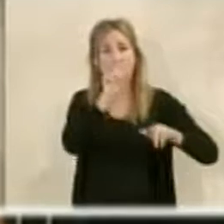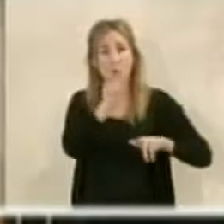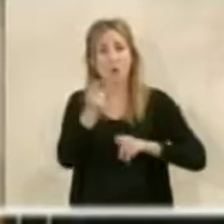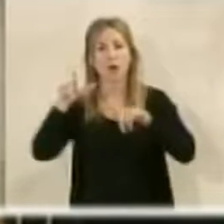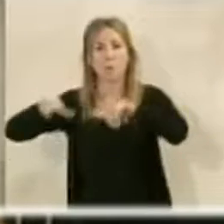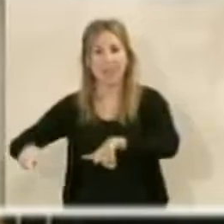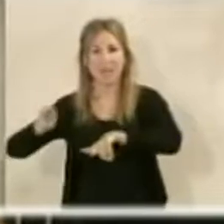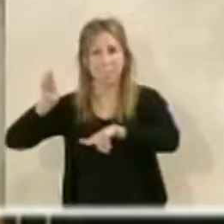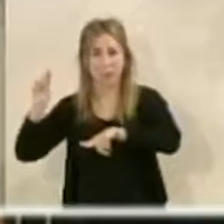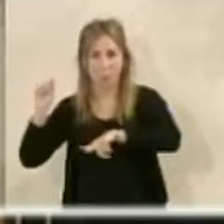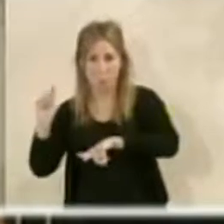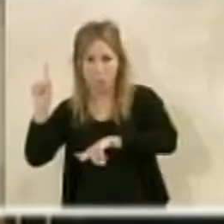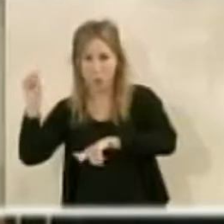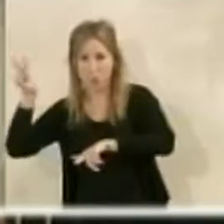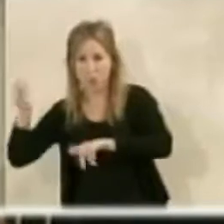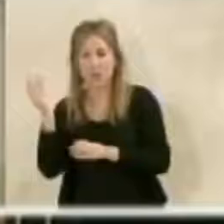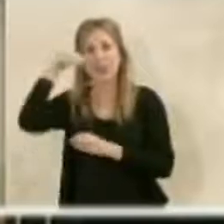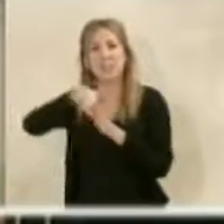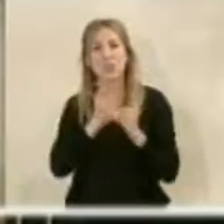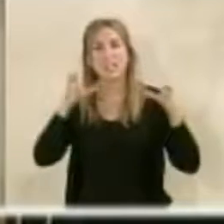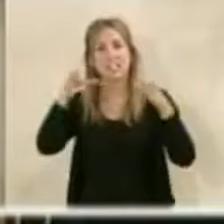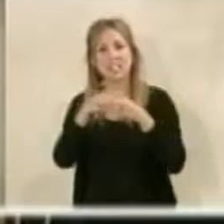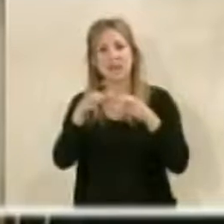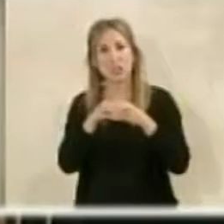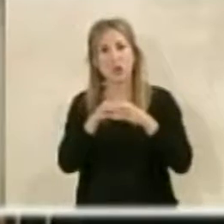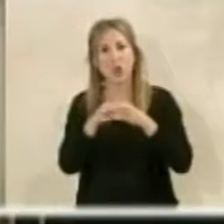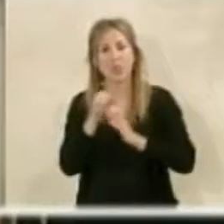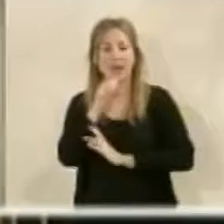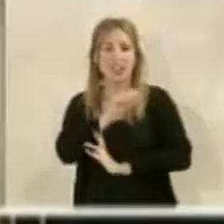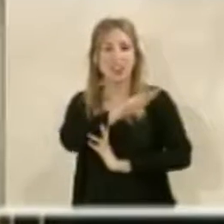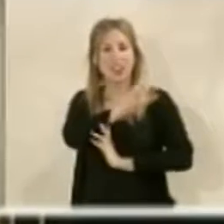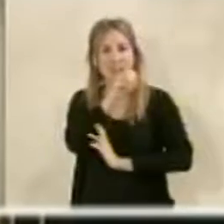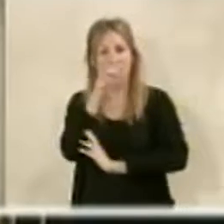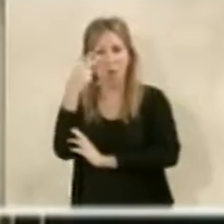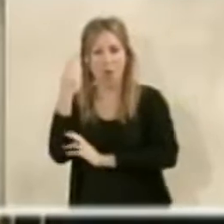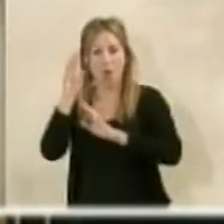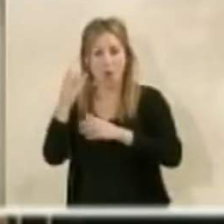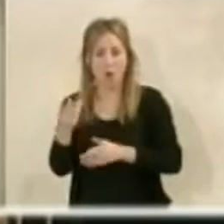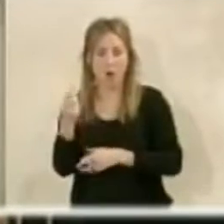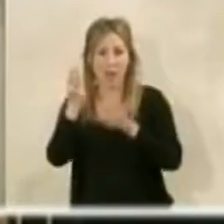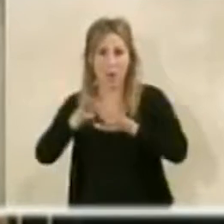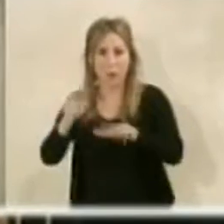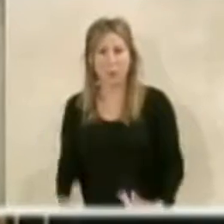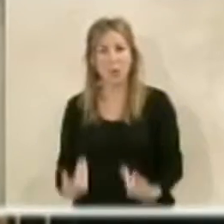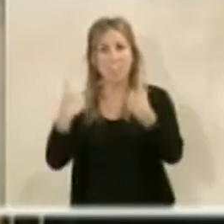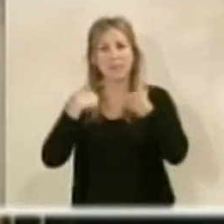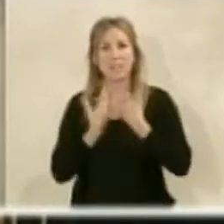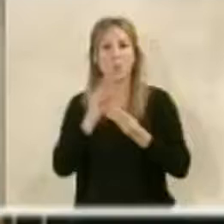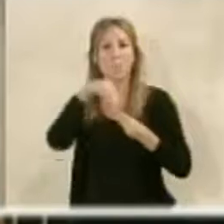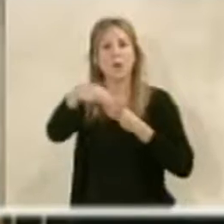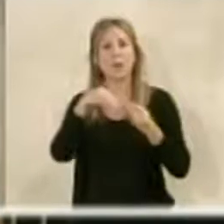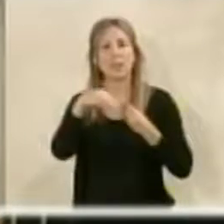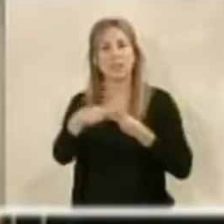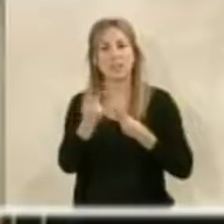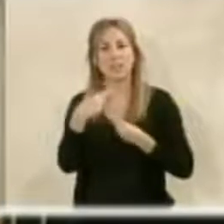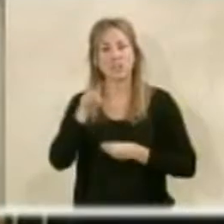y P1.2 del sector LFC09, promovido por las mercantiles Belenran SL y